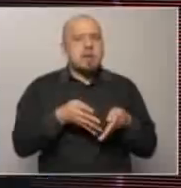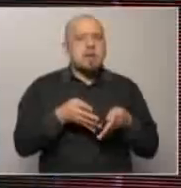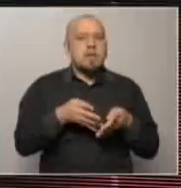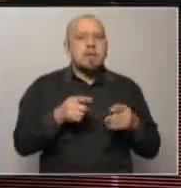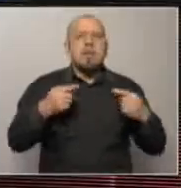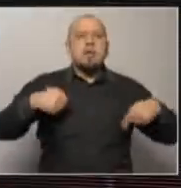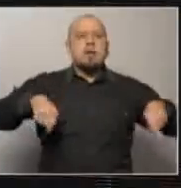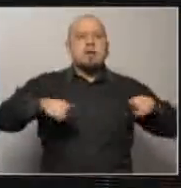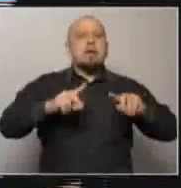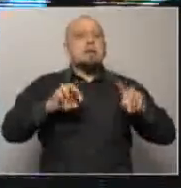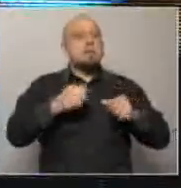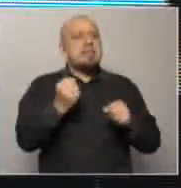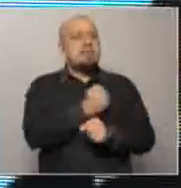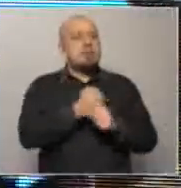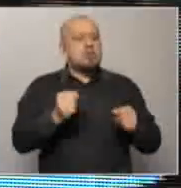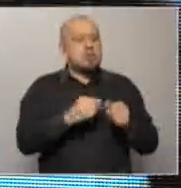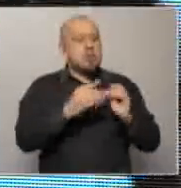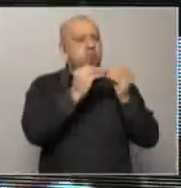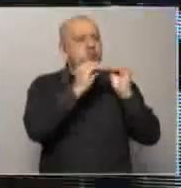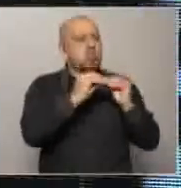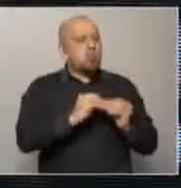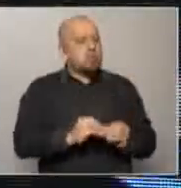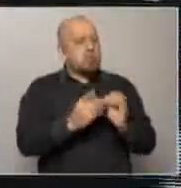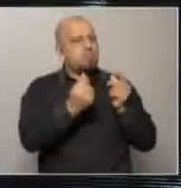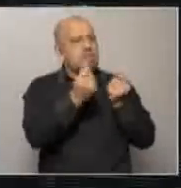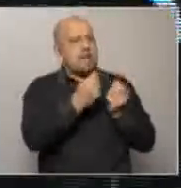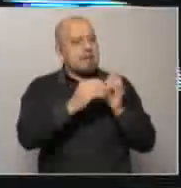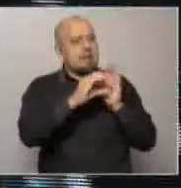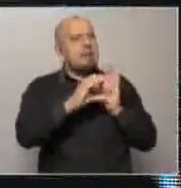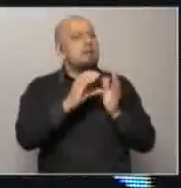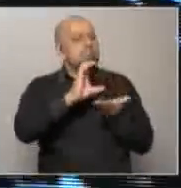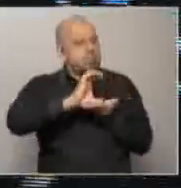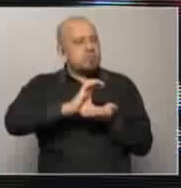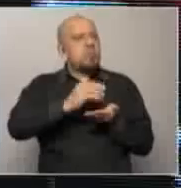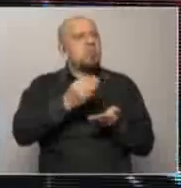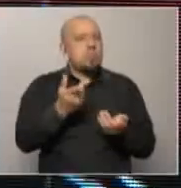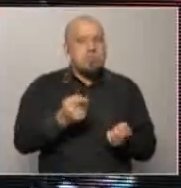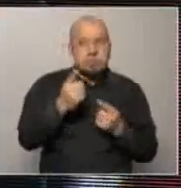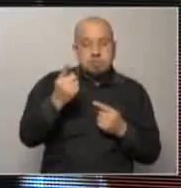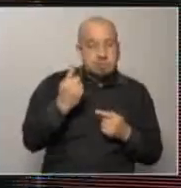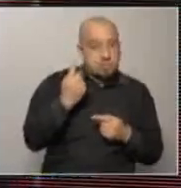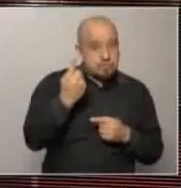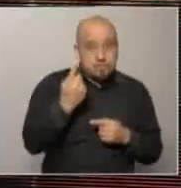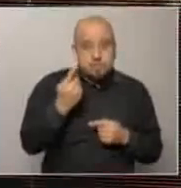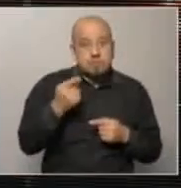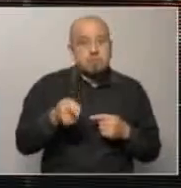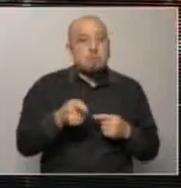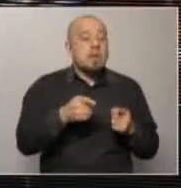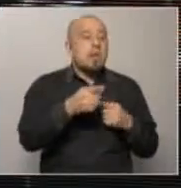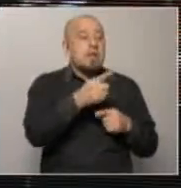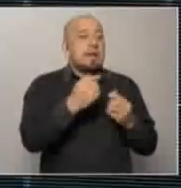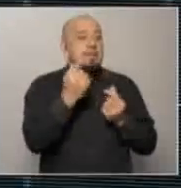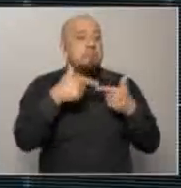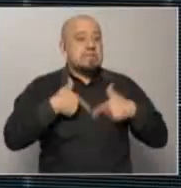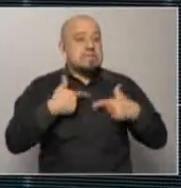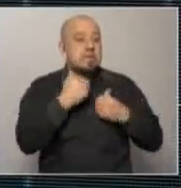el diseño y la aprobación de los presupuestos, lo que sabemos es que la autoridad económica le entrega a la OPP, que es